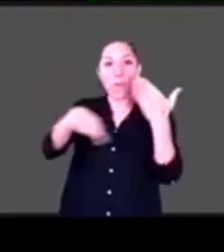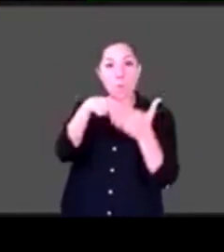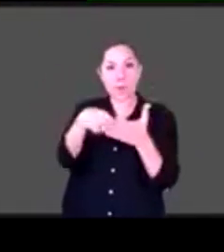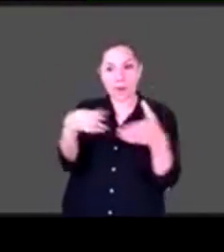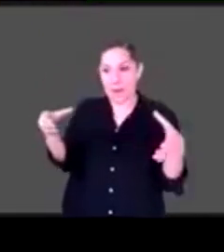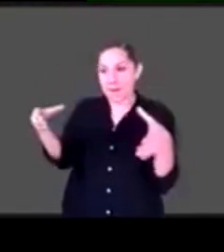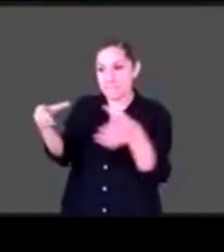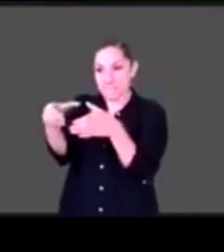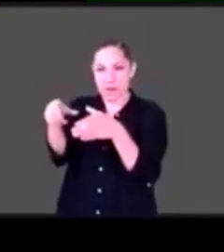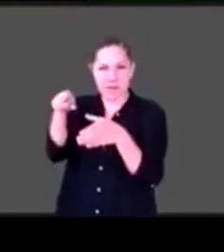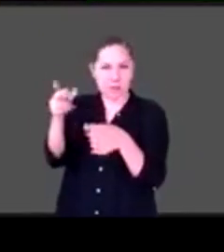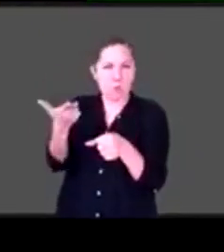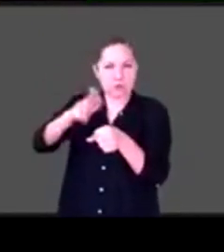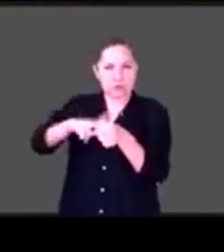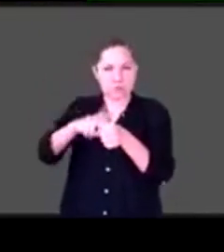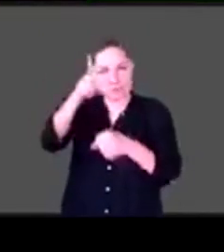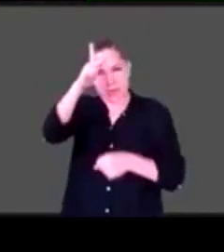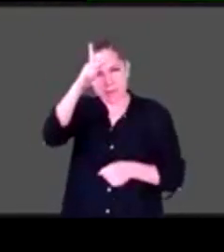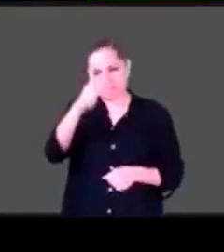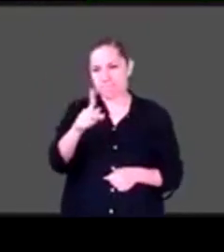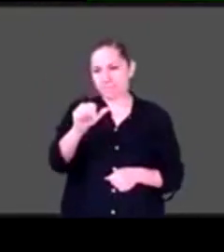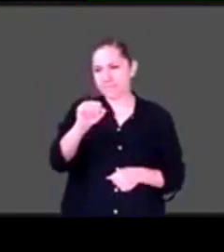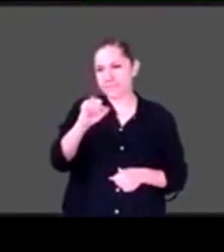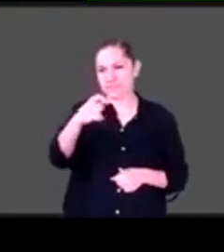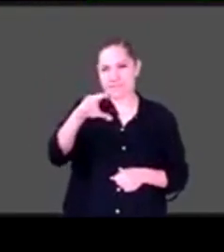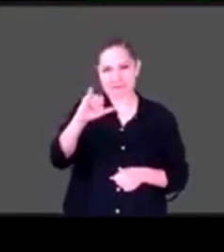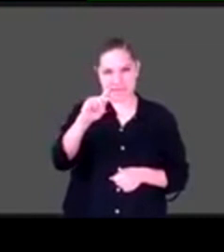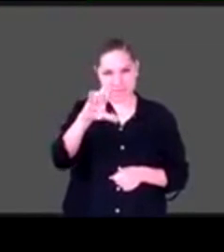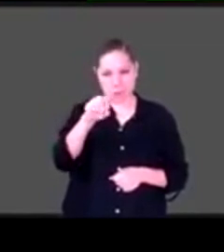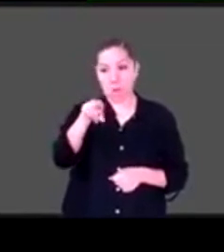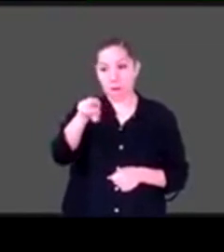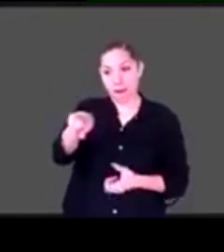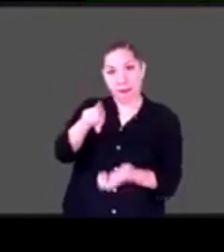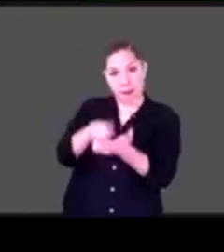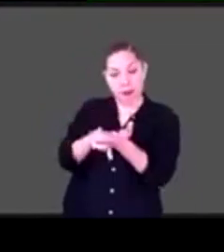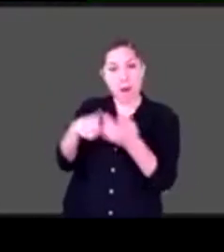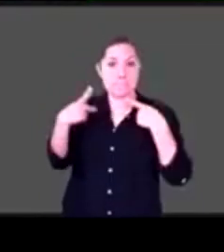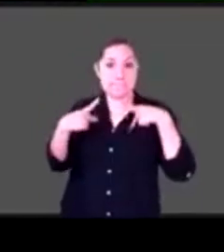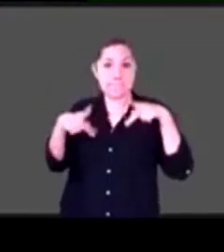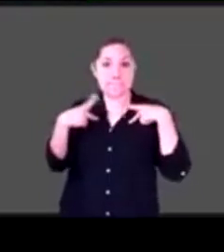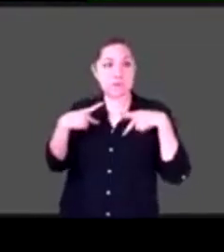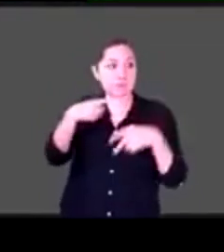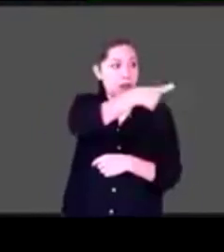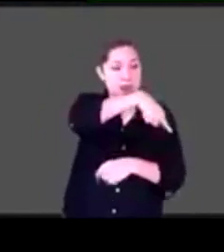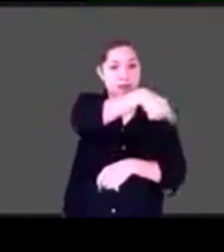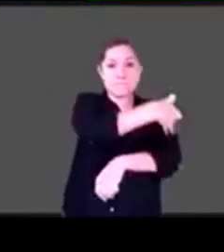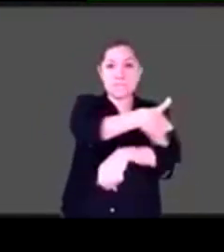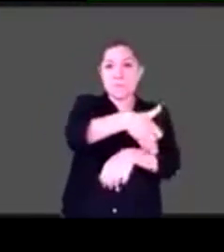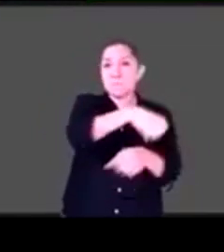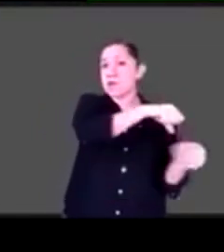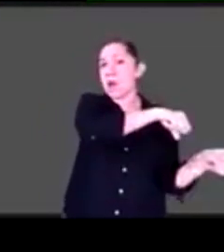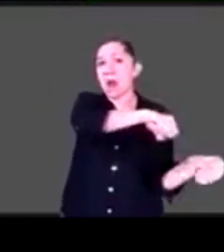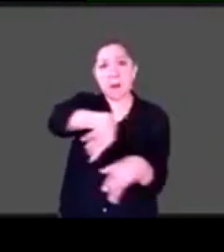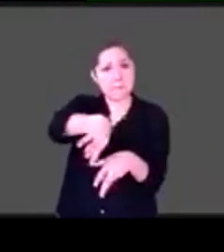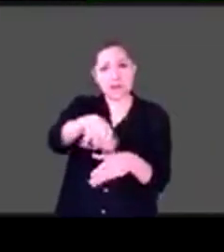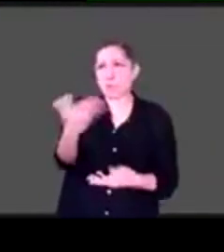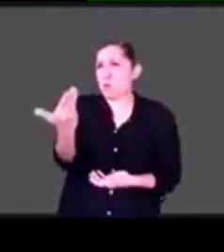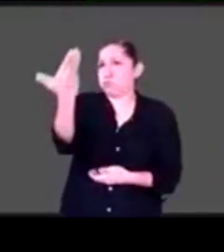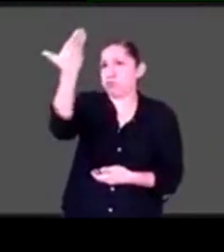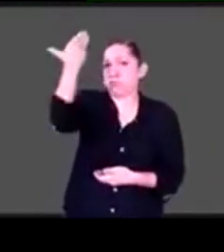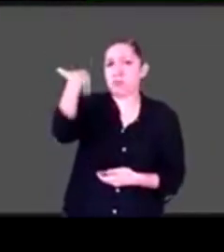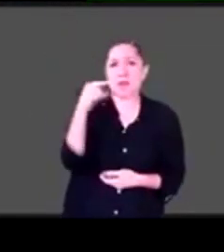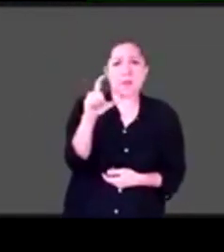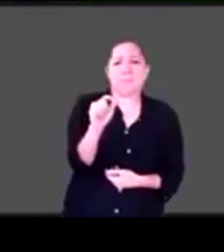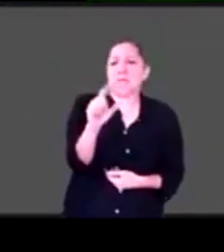caso en un hospital psiquiátrico, donde viven personas que abandonaron sus familias hace 10, 20, incluso 30 años, ¿no?